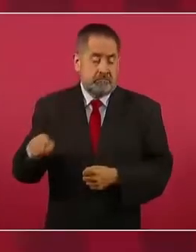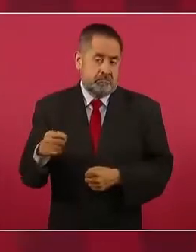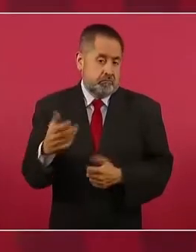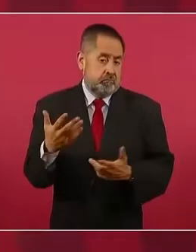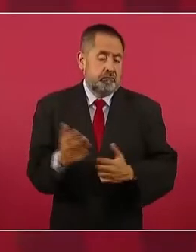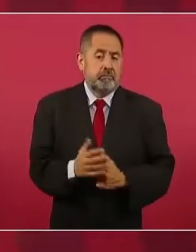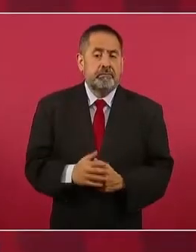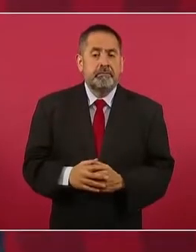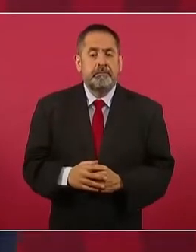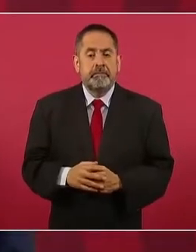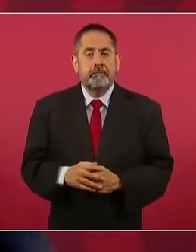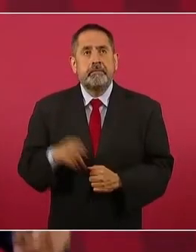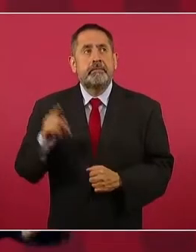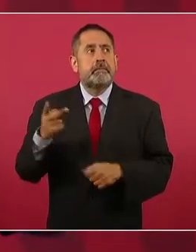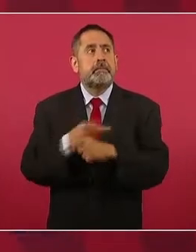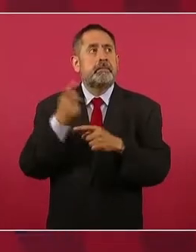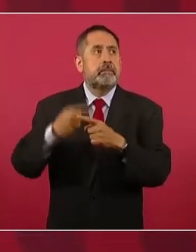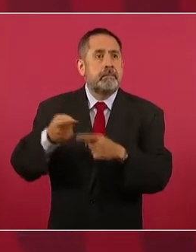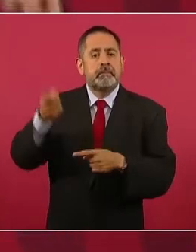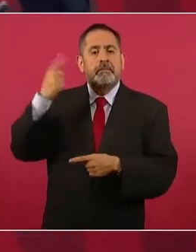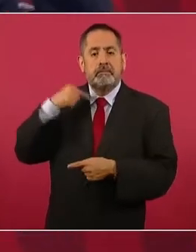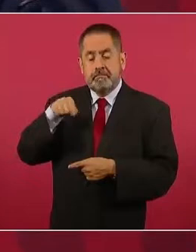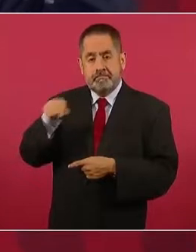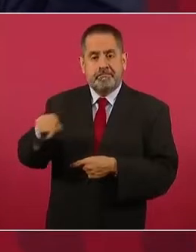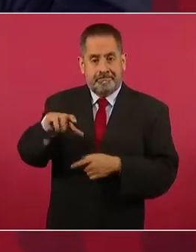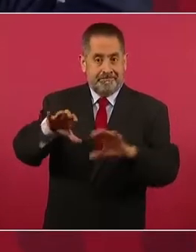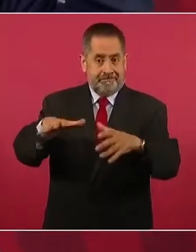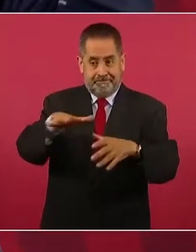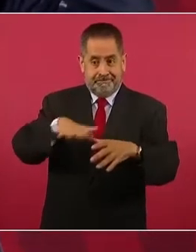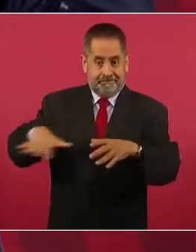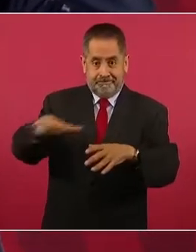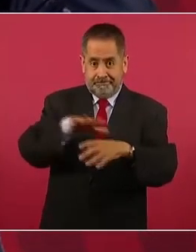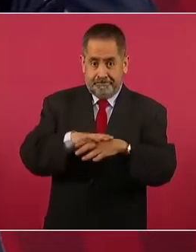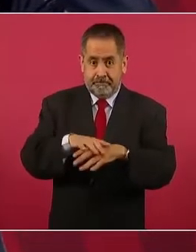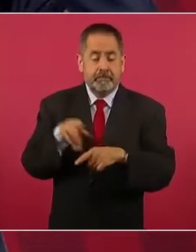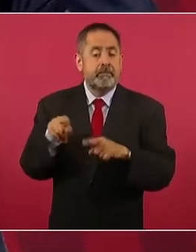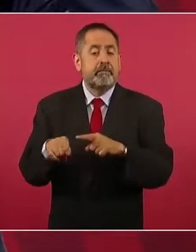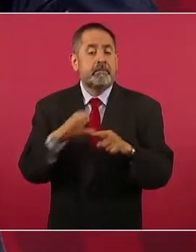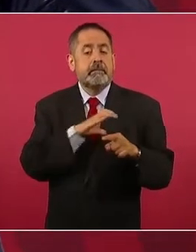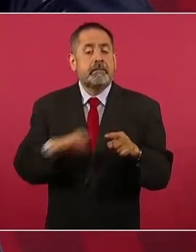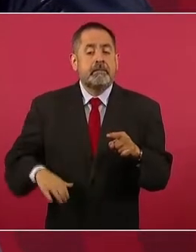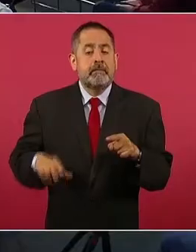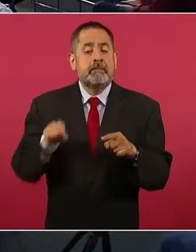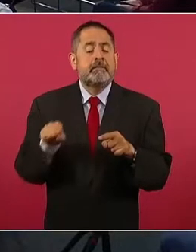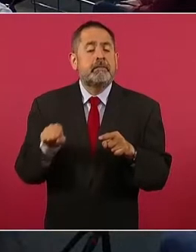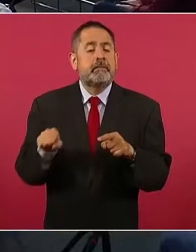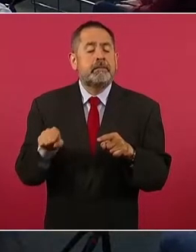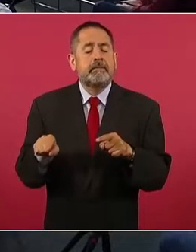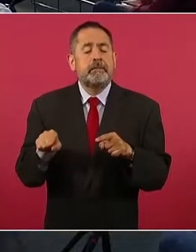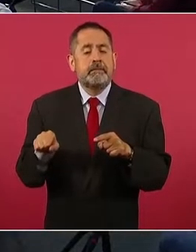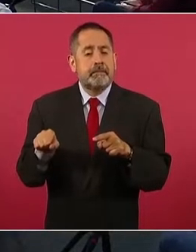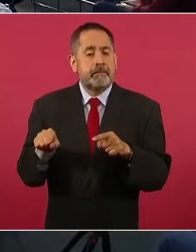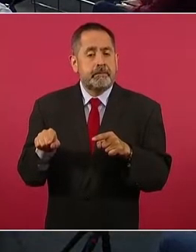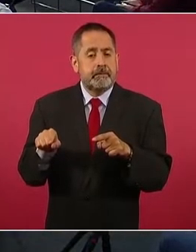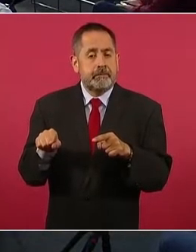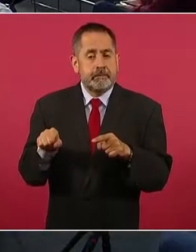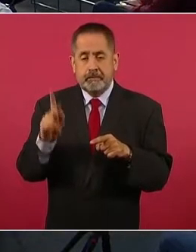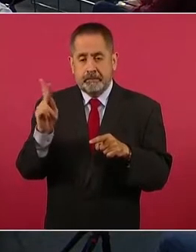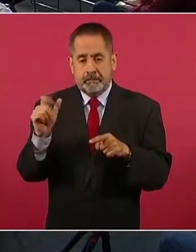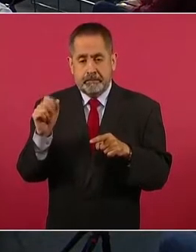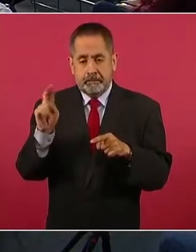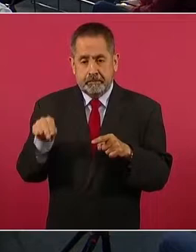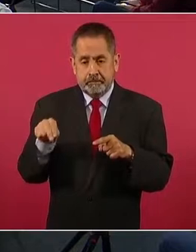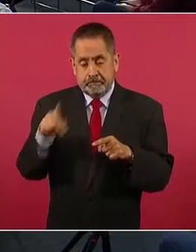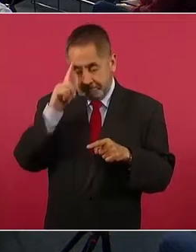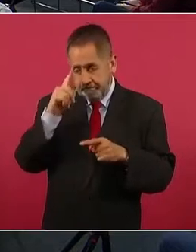fue el distrito en donde el candidato del PAN